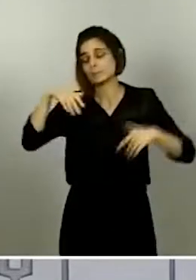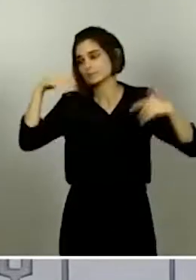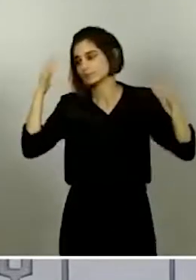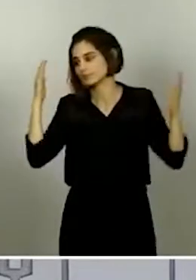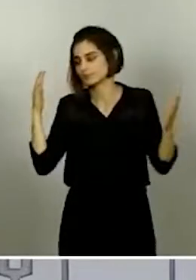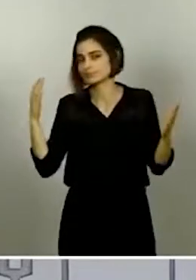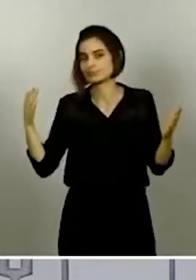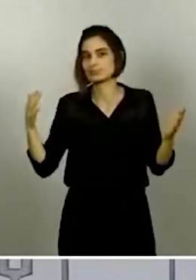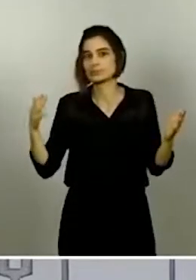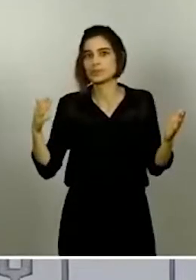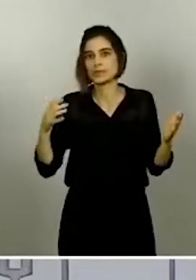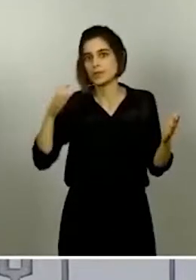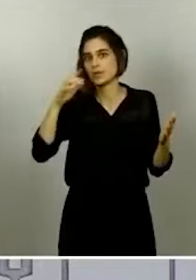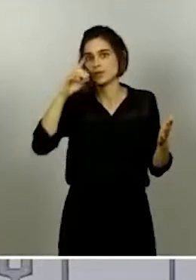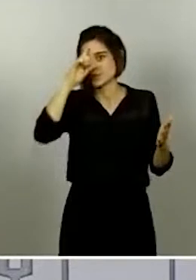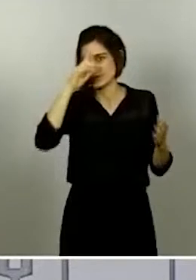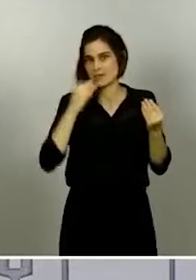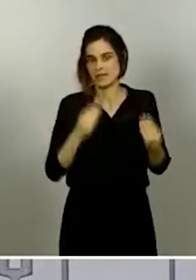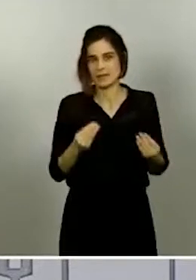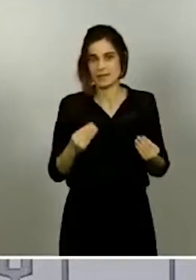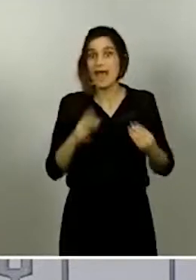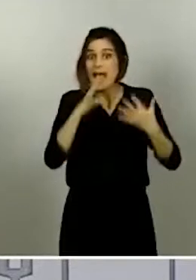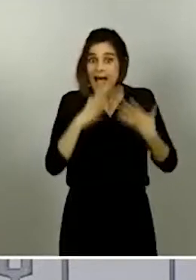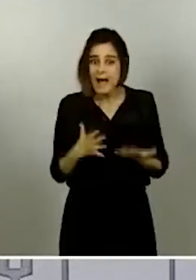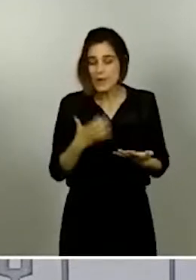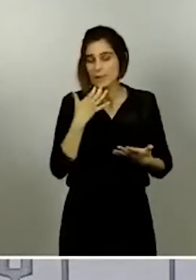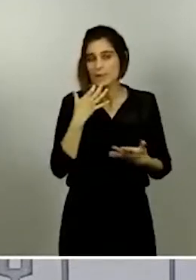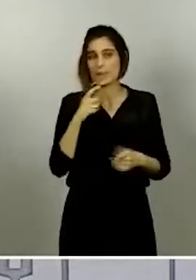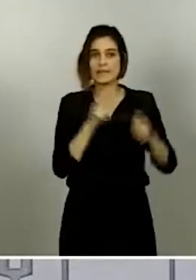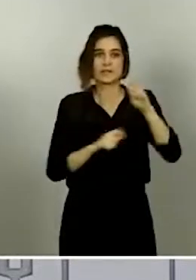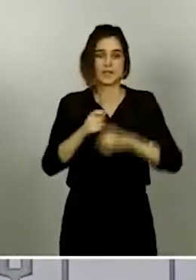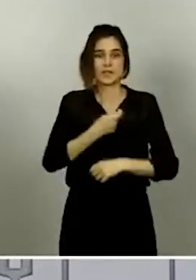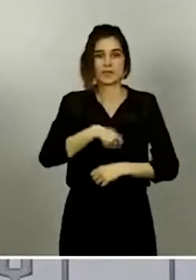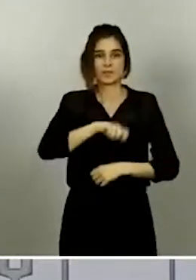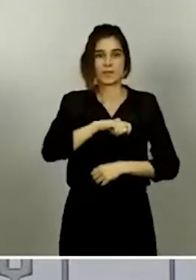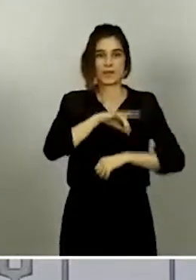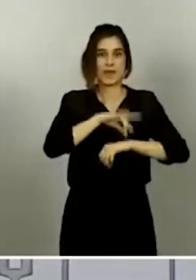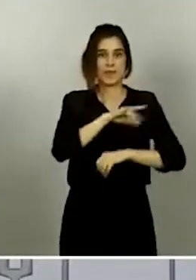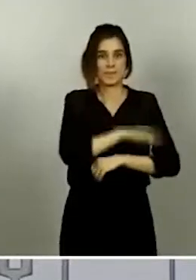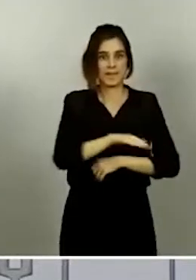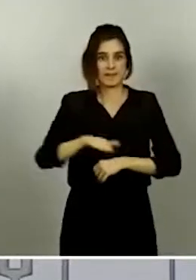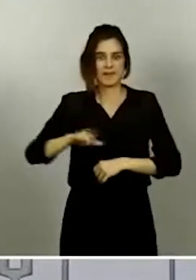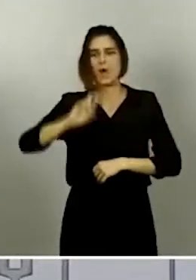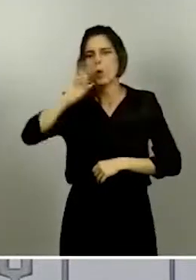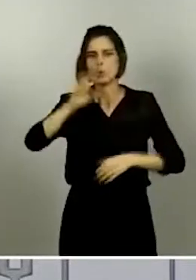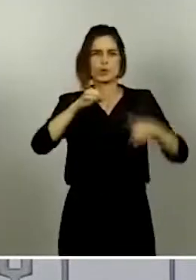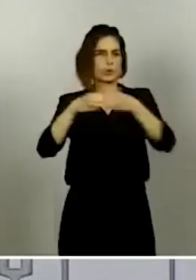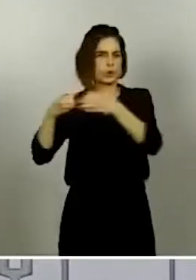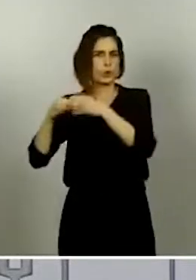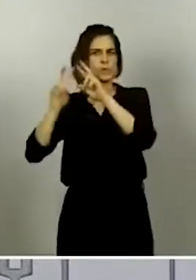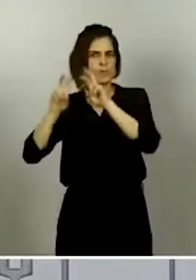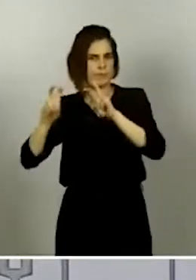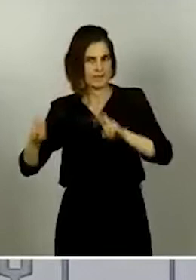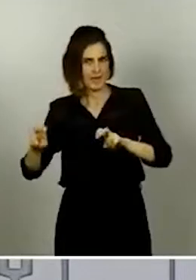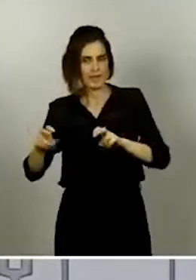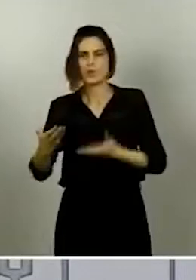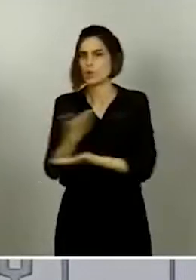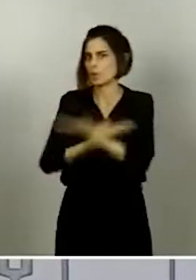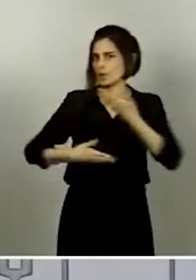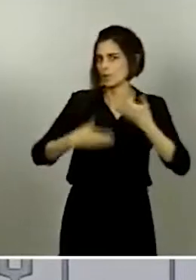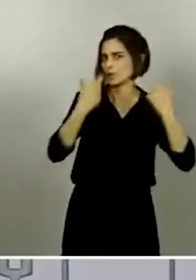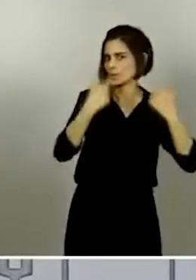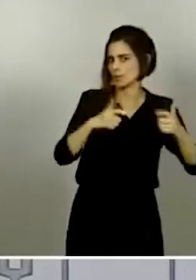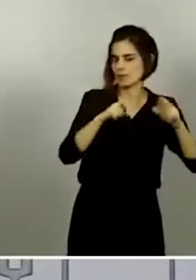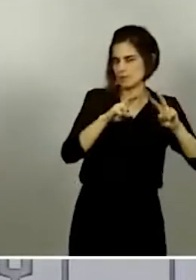Pediatría y algunos otros grupos de investigación y sociedades científicas en colaboración con unidades de investigación están valorando